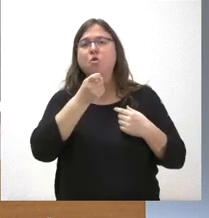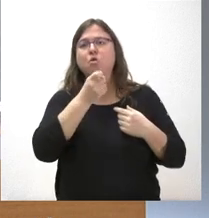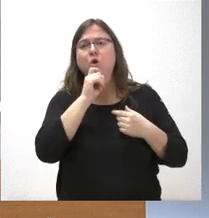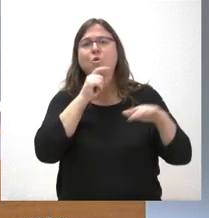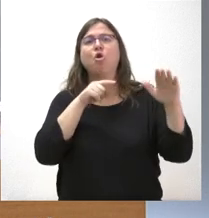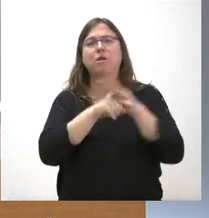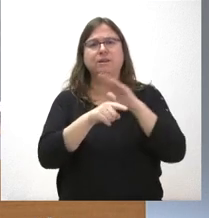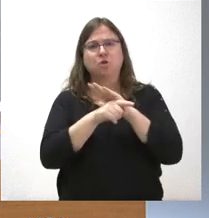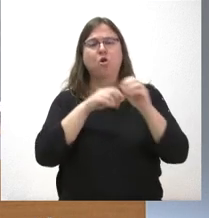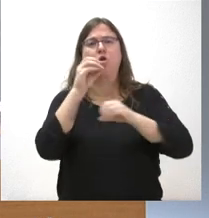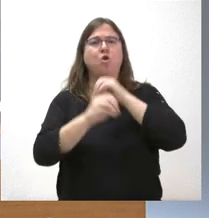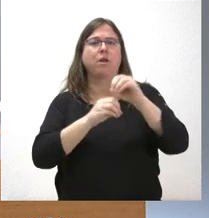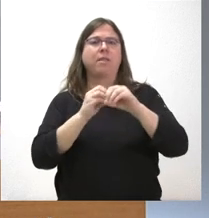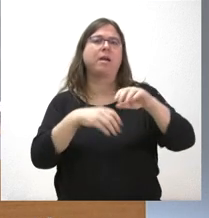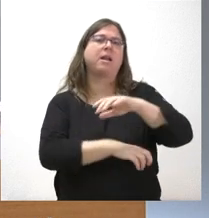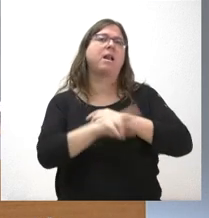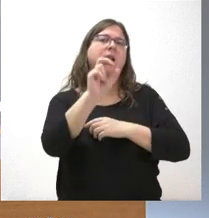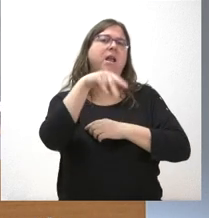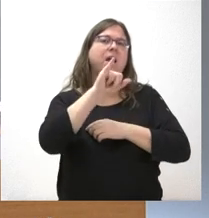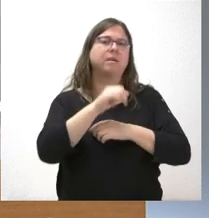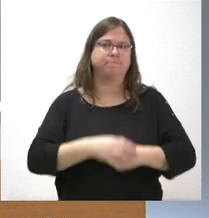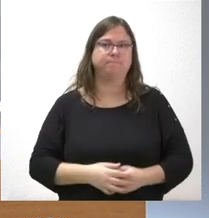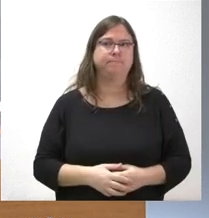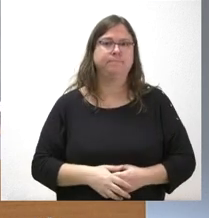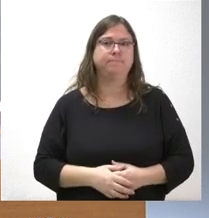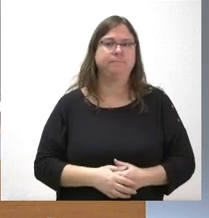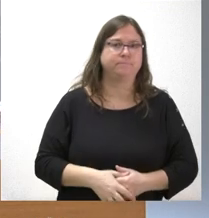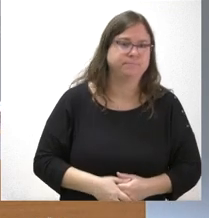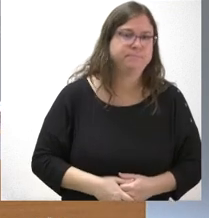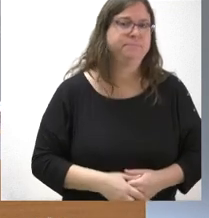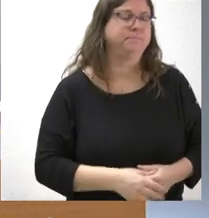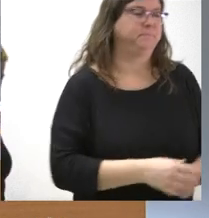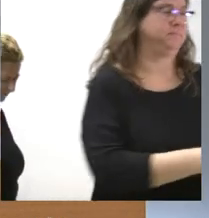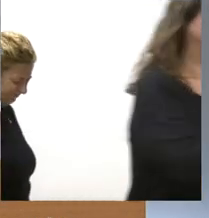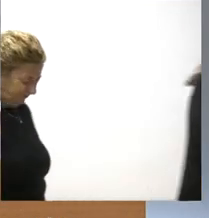gestionar o coordinar con la renta garantizada de ciudadanía aquí en Castilla y León. Gracias. ¿Se pide esto?